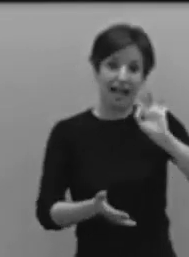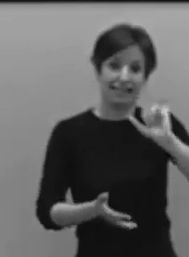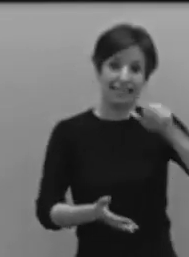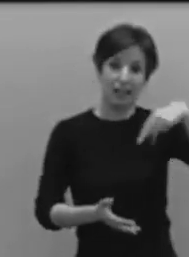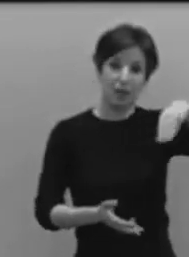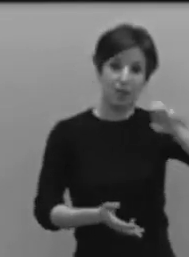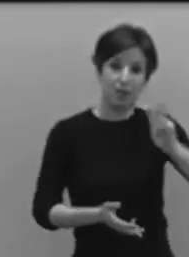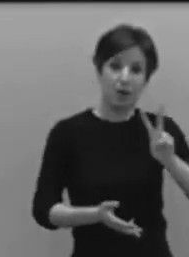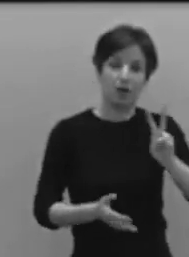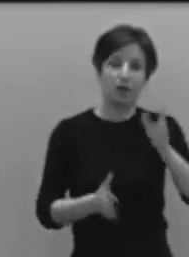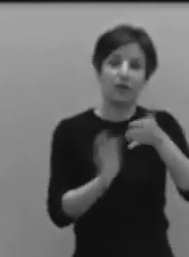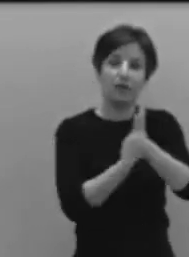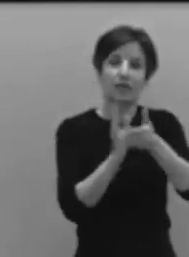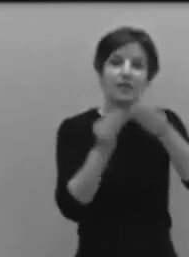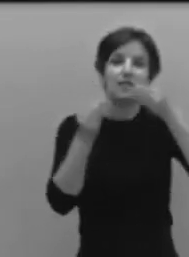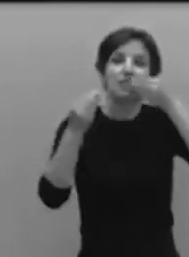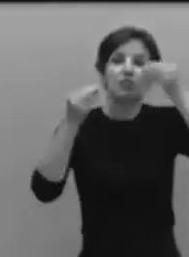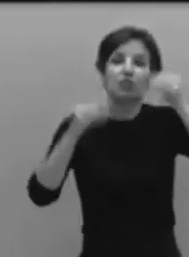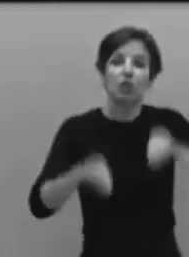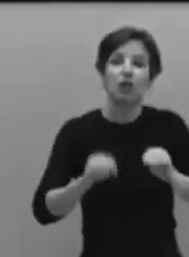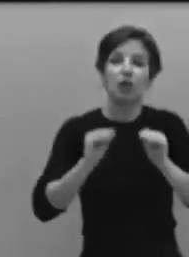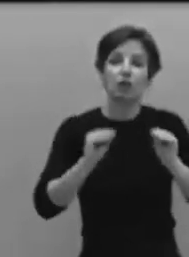sino también del Imperio Romano.